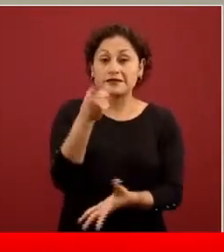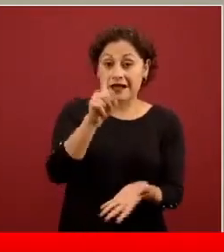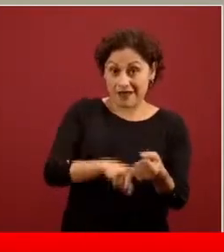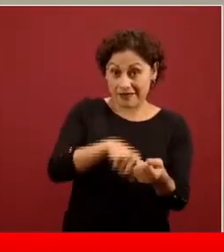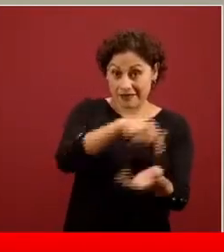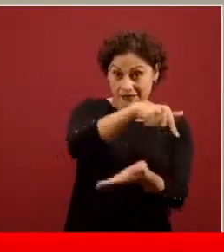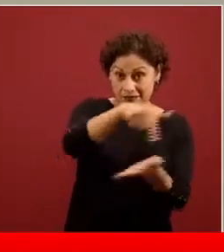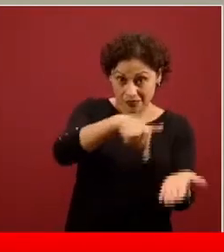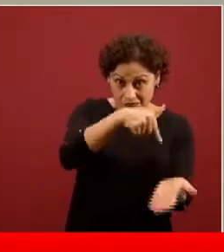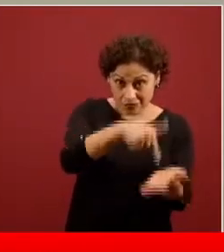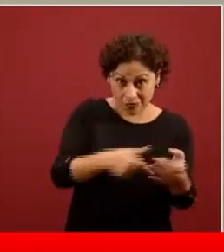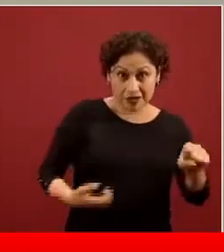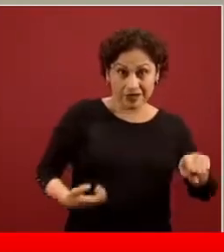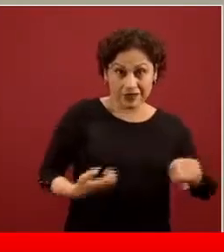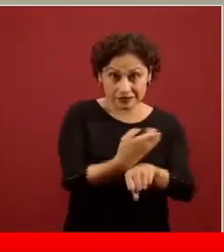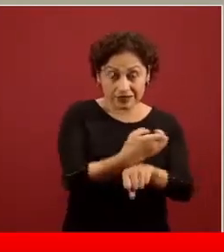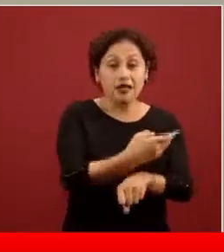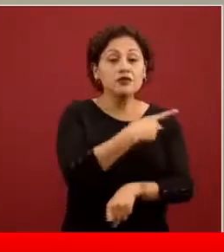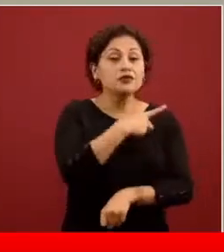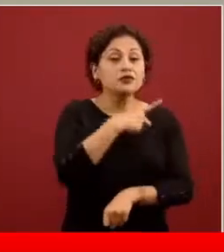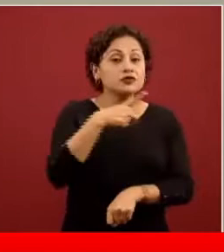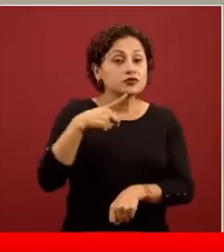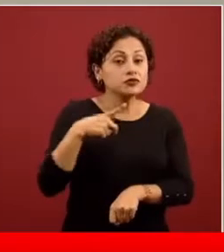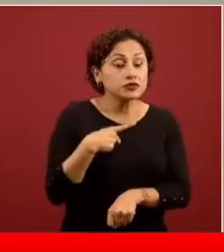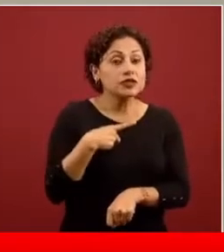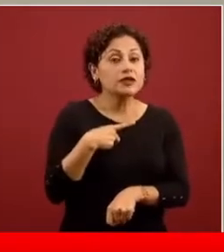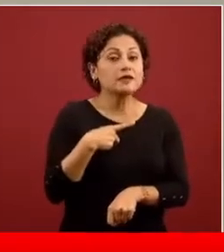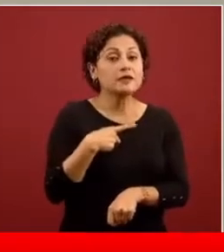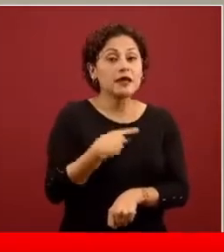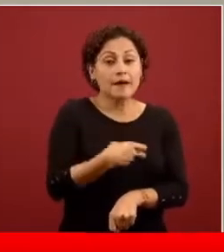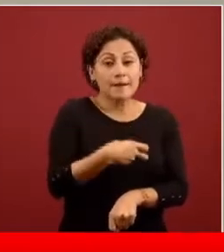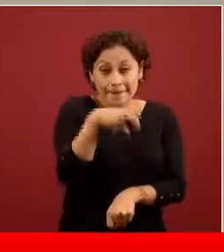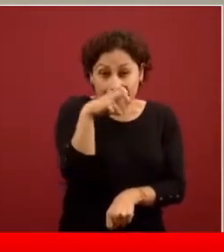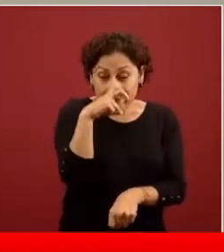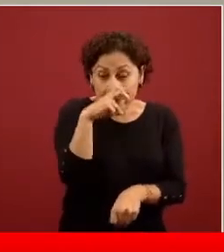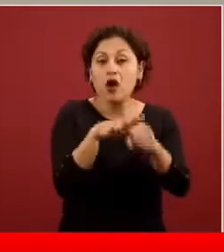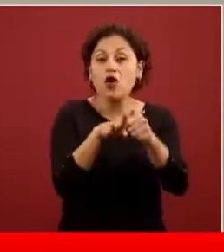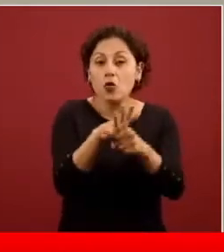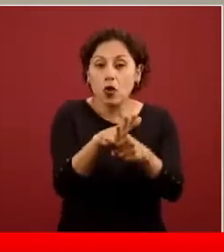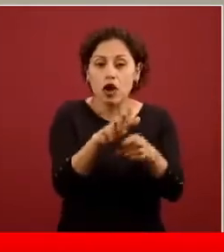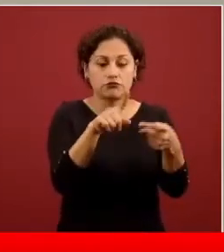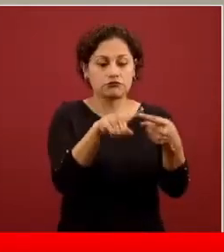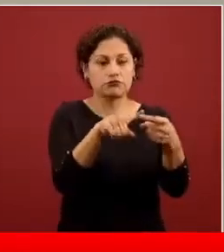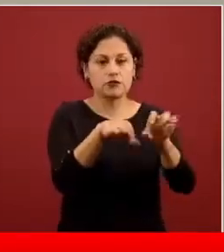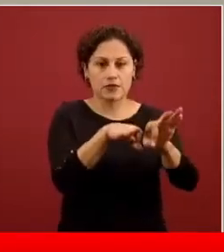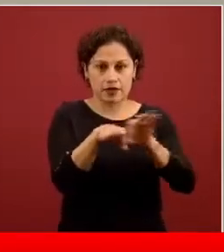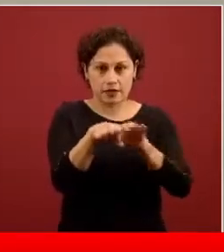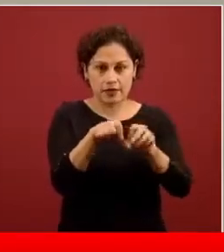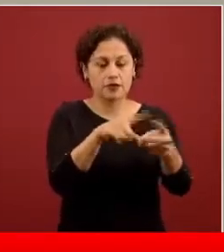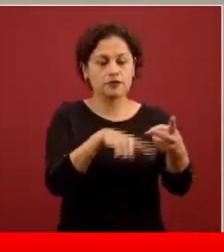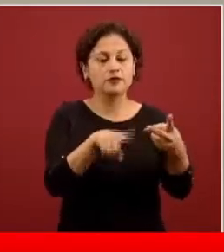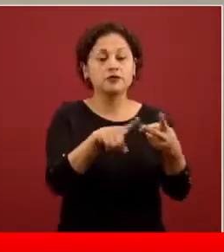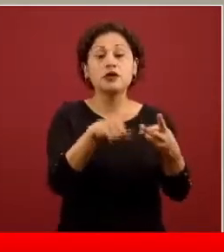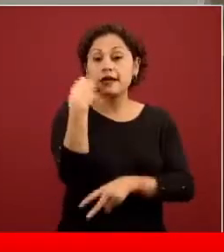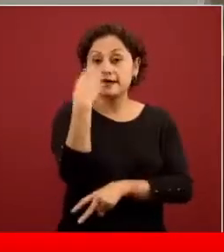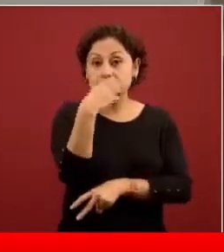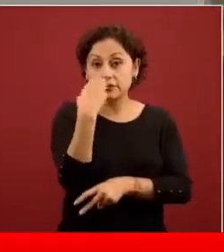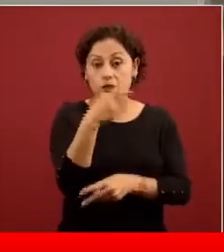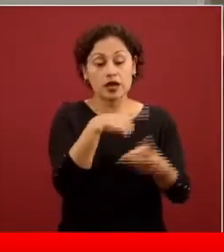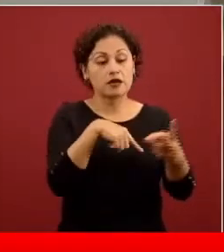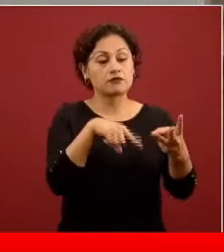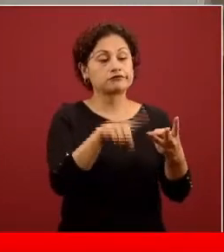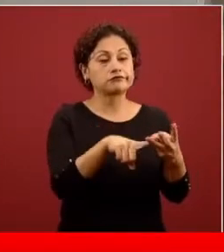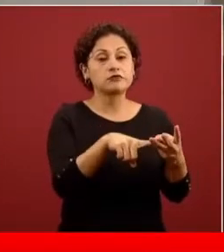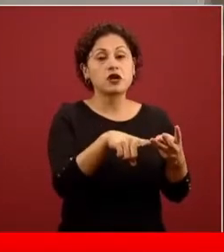que hacen que las personas se muevan, trabajar, ir a la escuela o llevar a los hijos a la escuela o tener